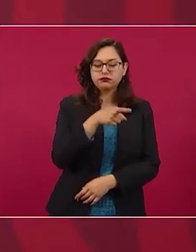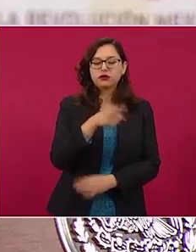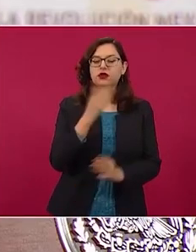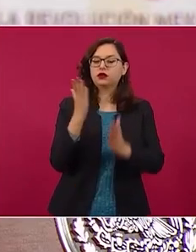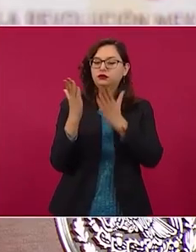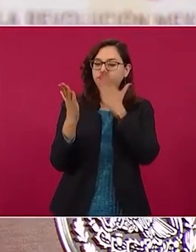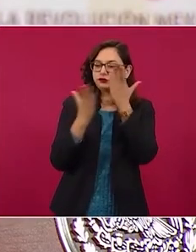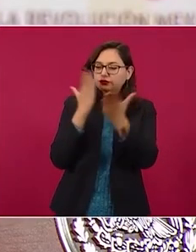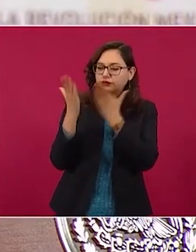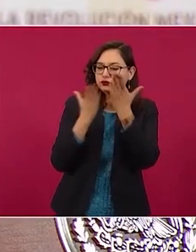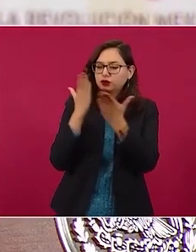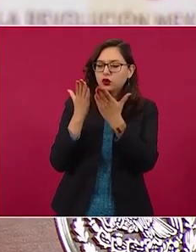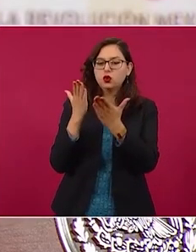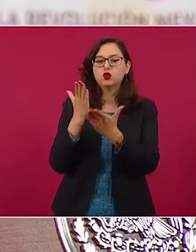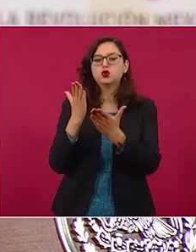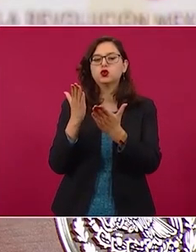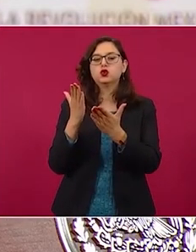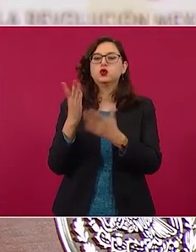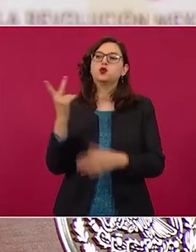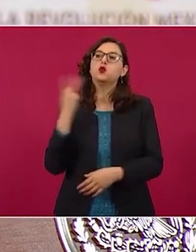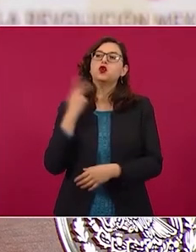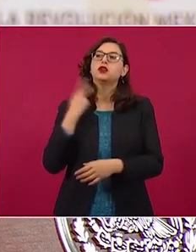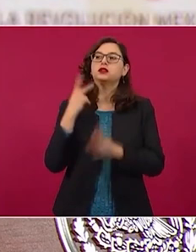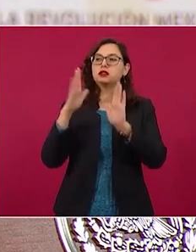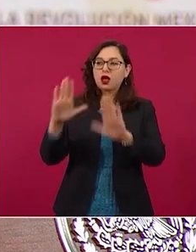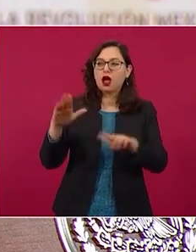la política exterior,